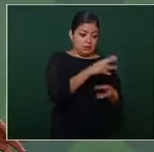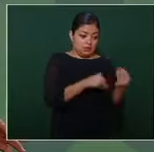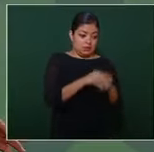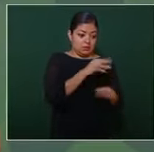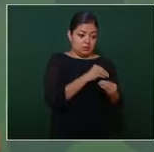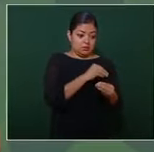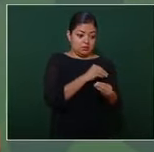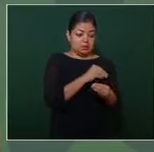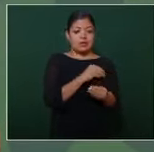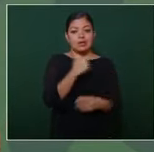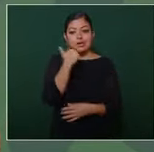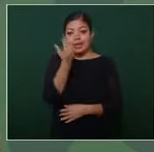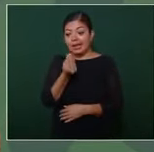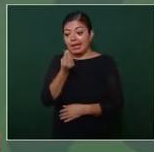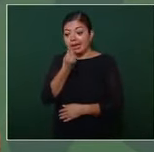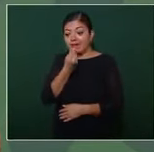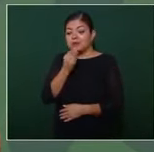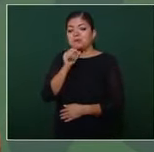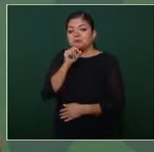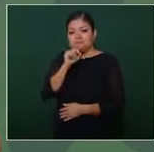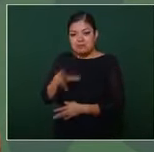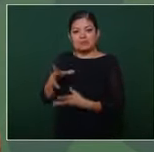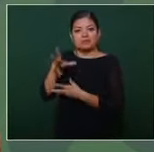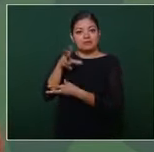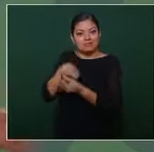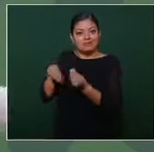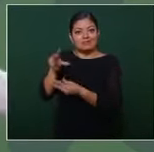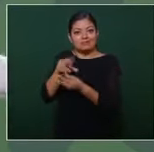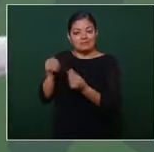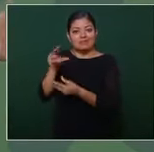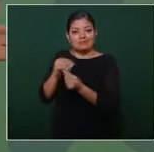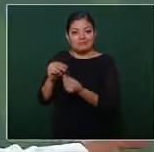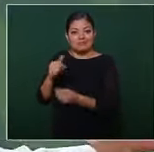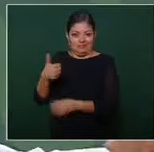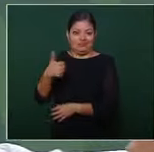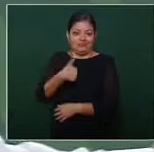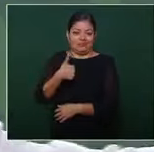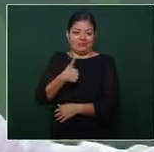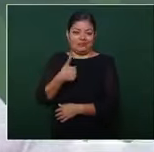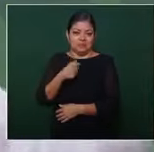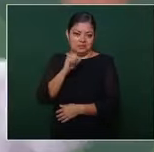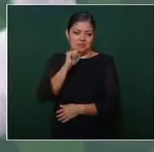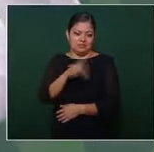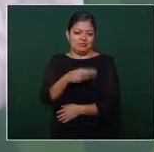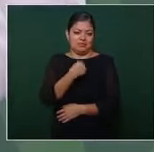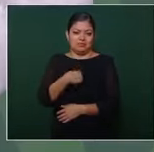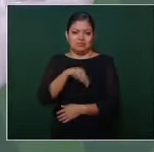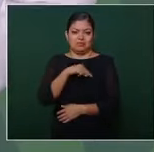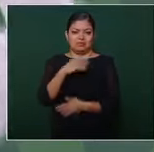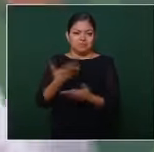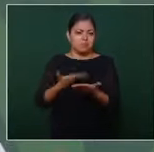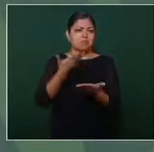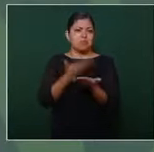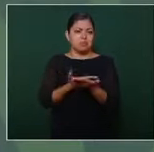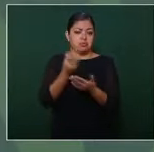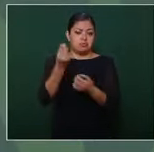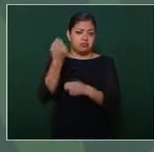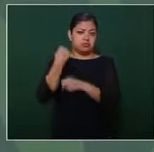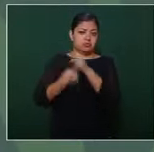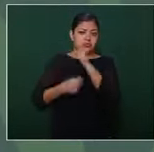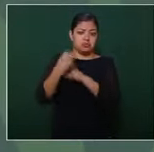autosuficientes en alimentos eso es lo que hemos propuesto desde hace muchos años